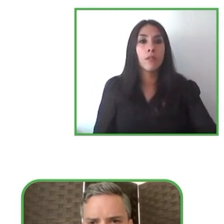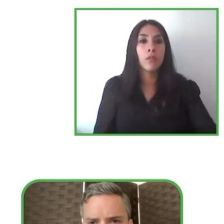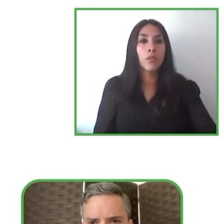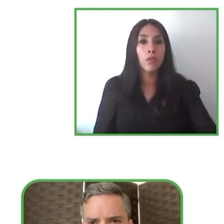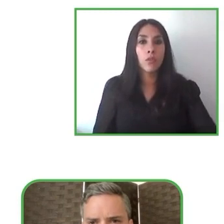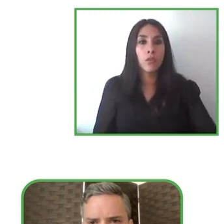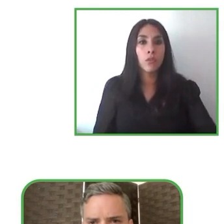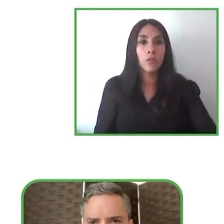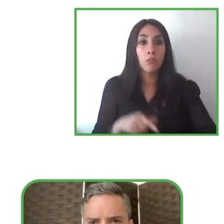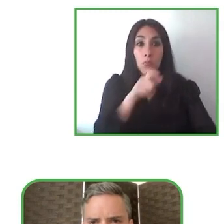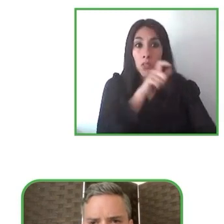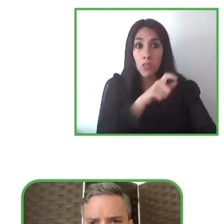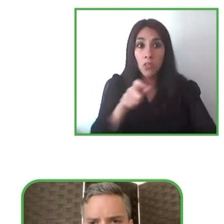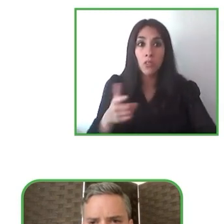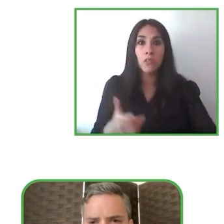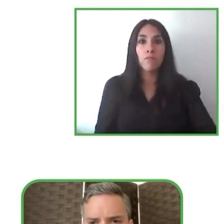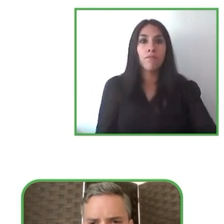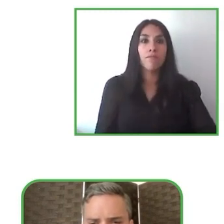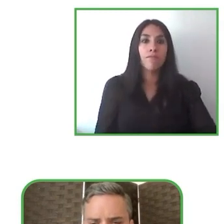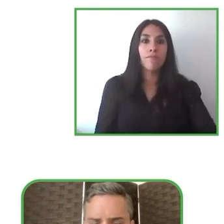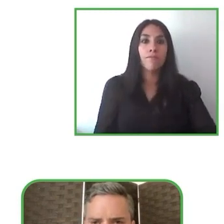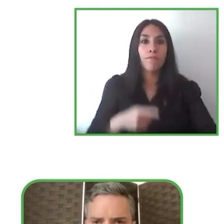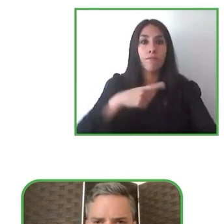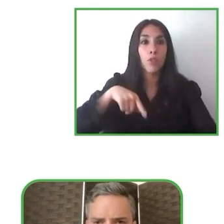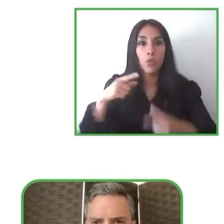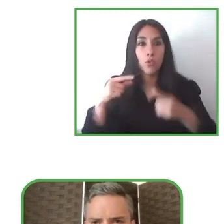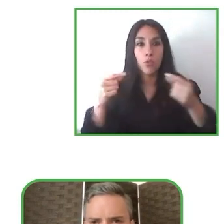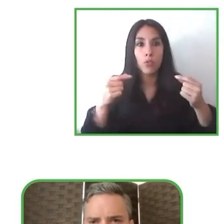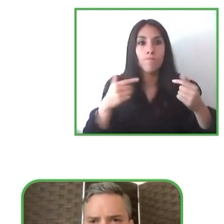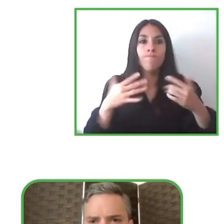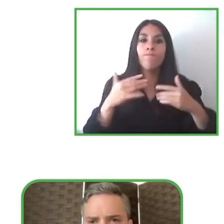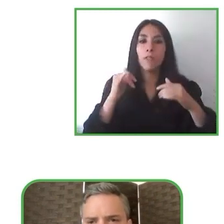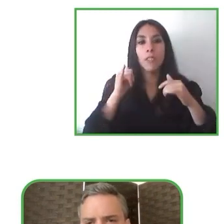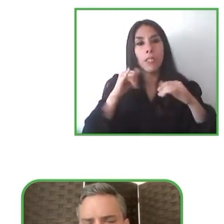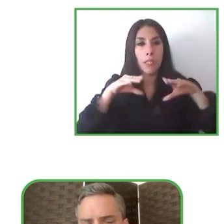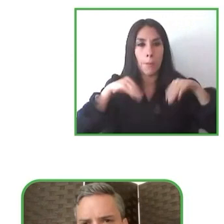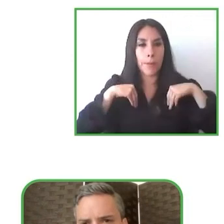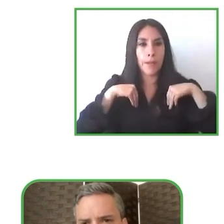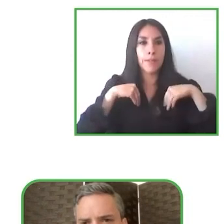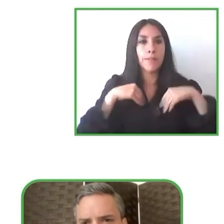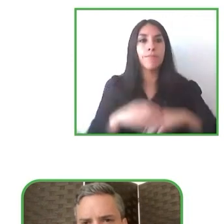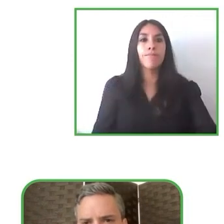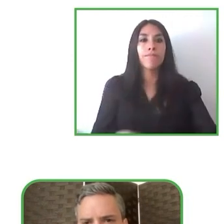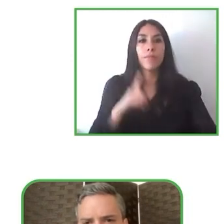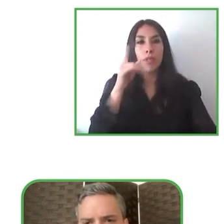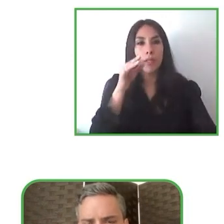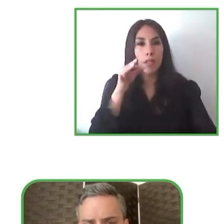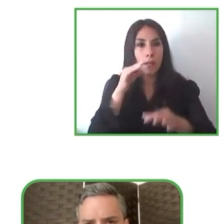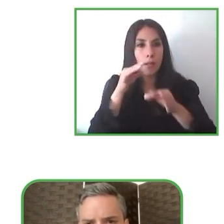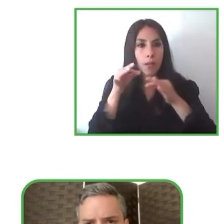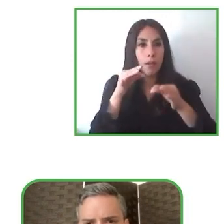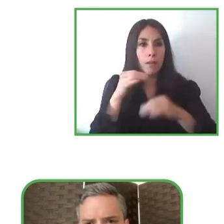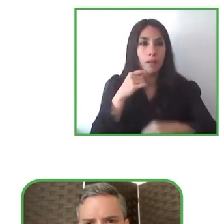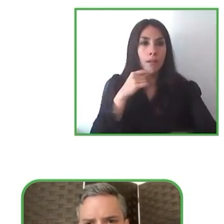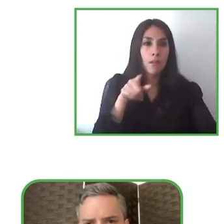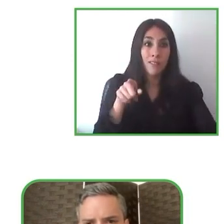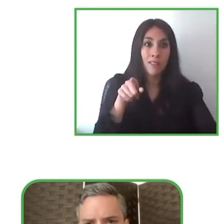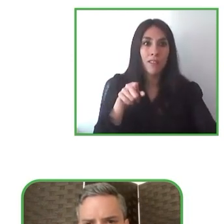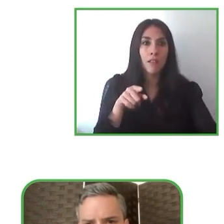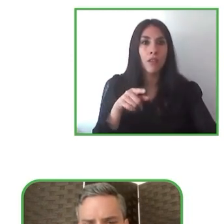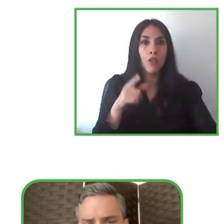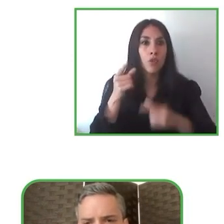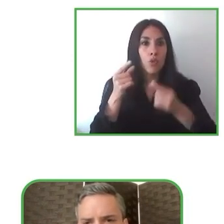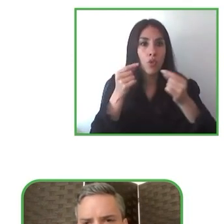si hacemos caso de lo que dijo Albert Einstein en la frase la mente que se abre a una nueva idea jamás vuelve a su tamaño original nuestras